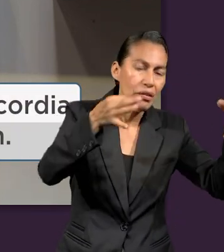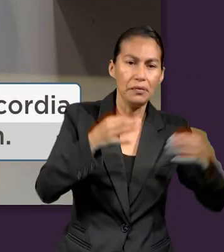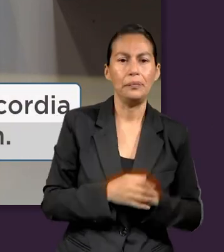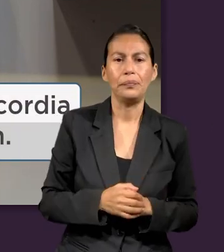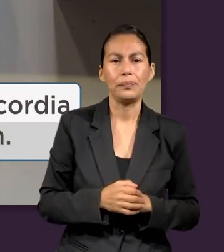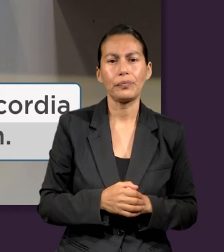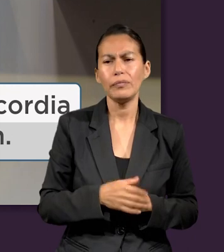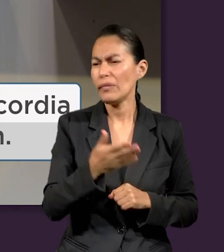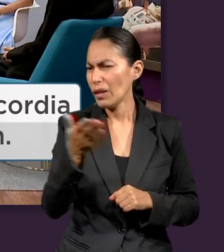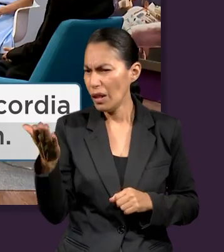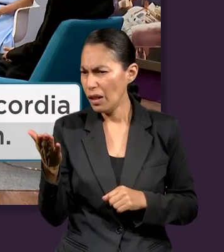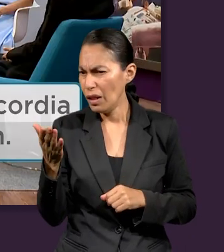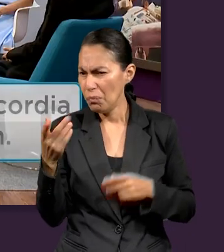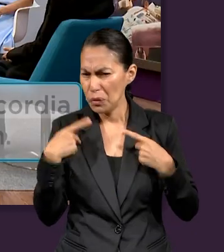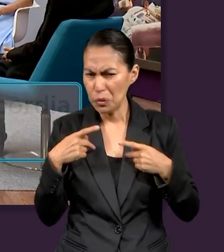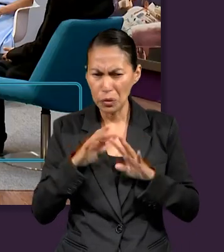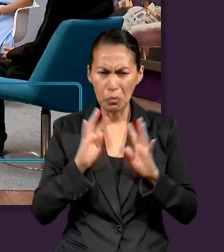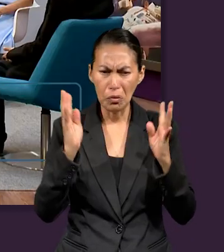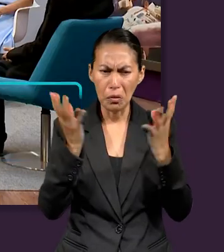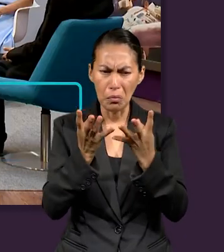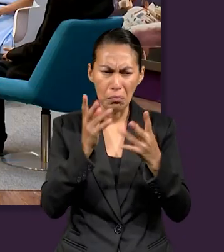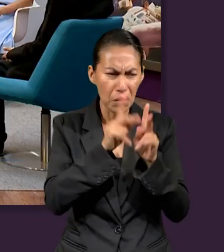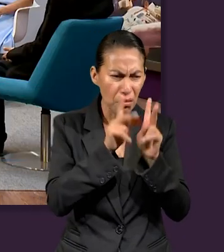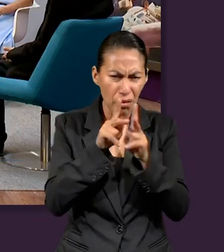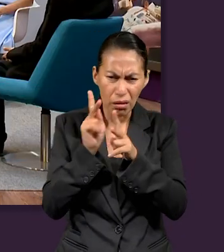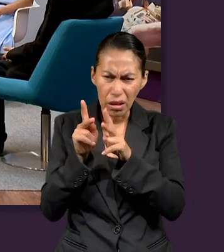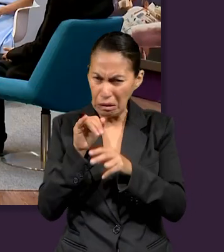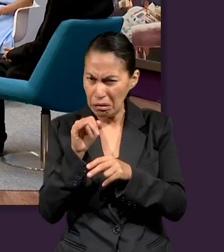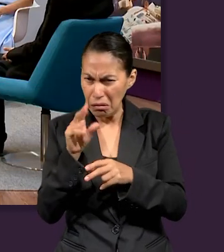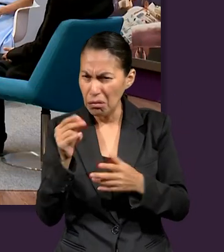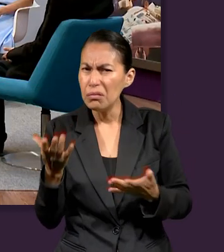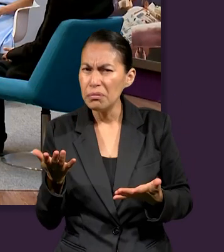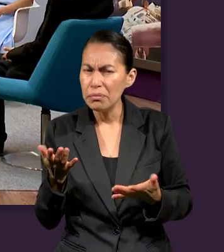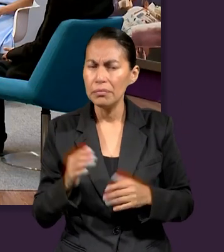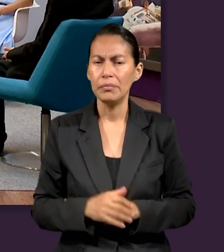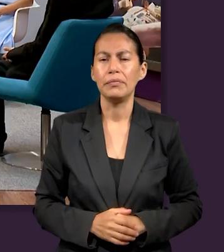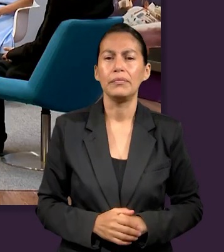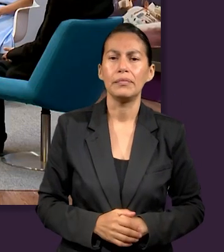con la gente, ¿no? ¿Y ustedes qué tanto han compartido esto con las personas que les rodean?